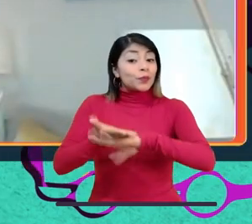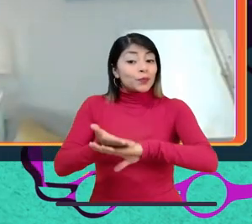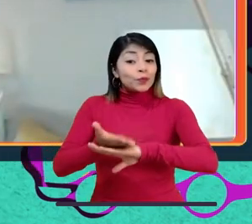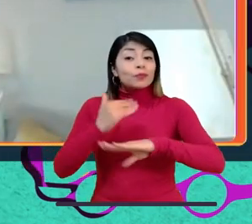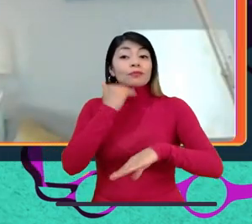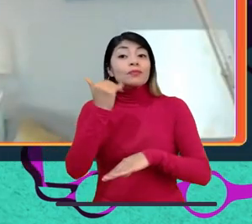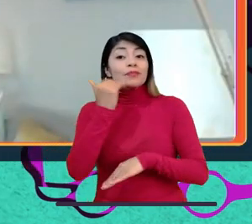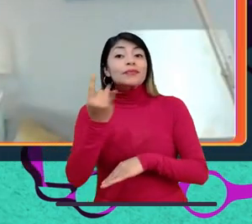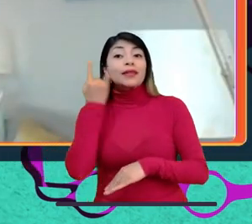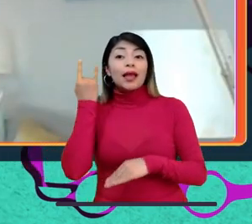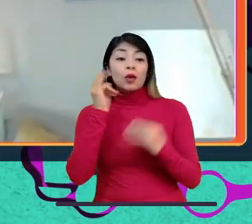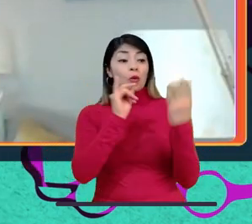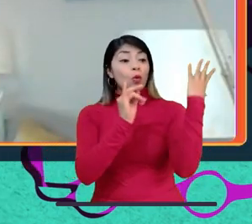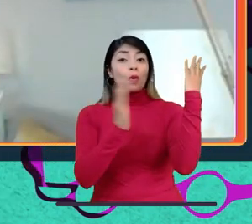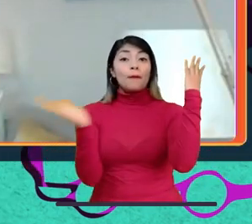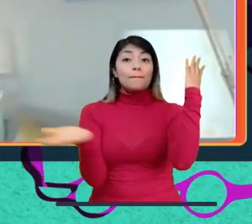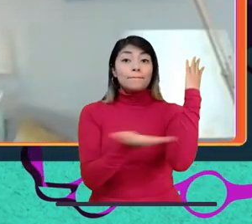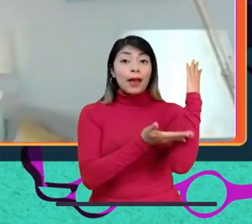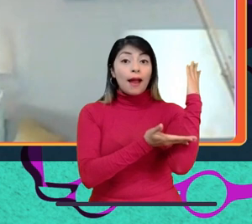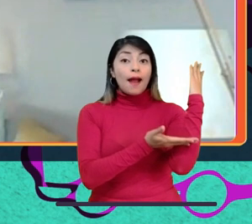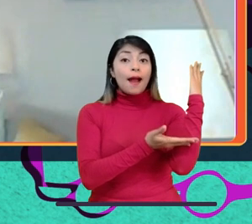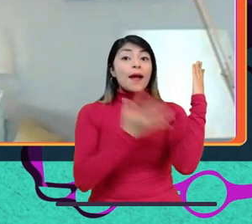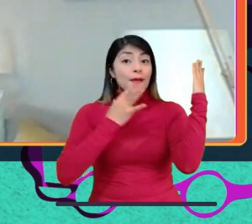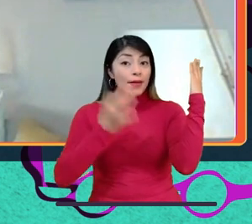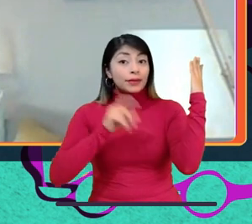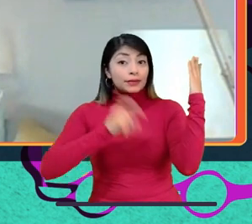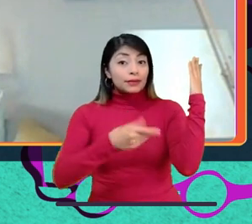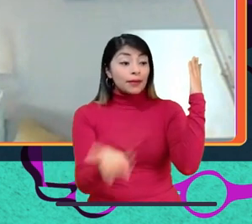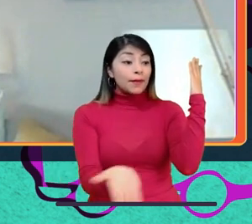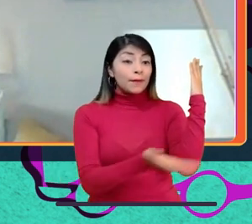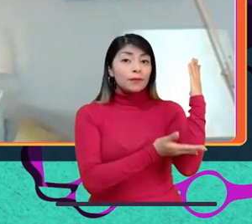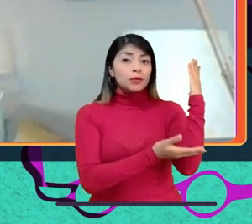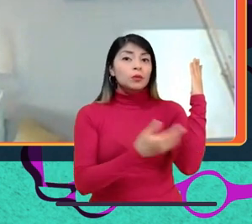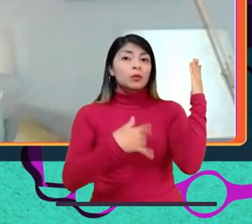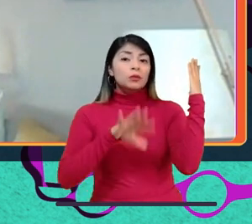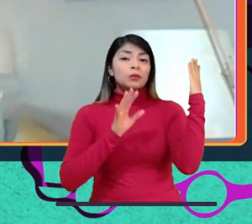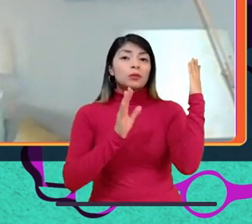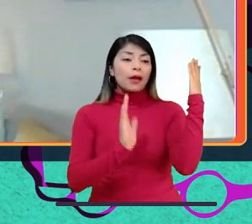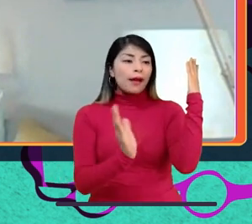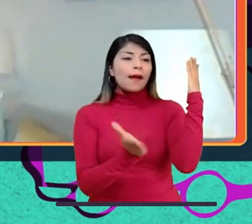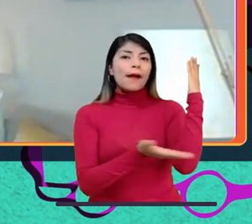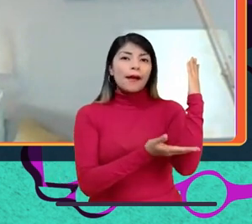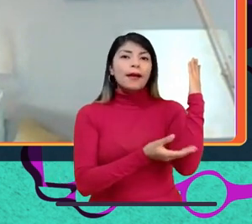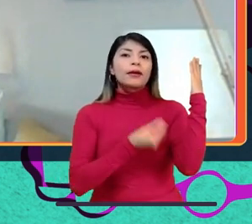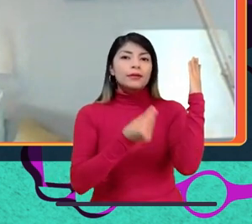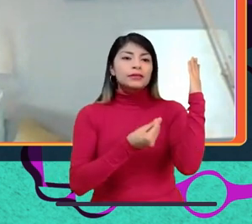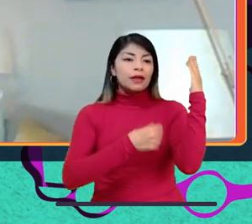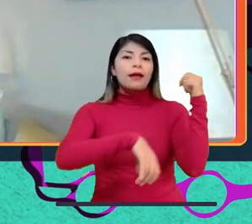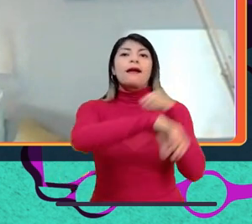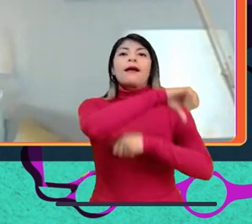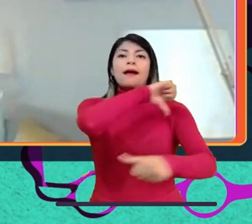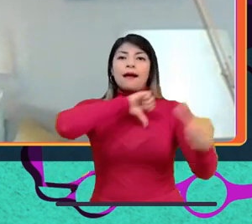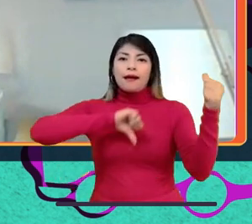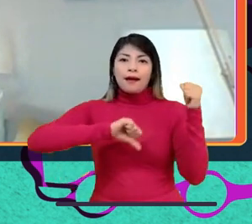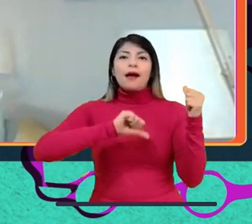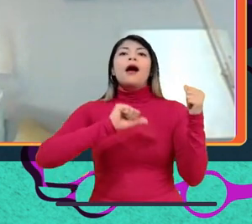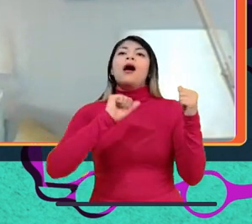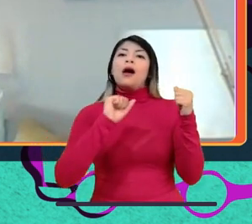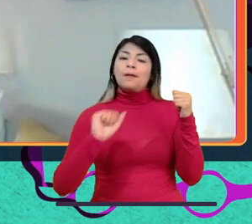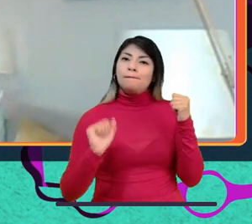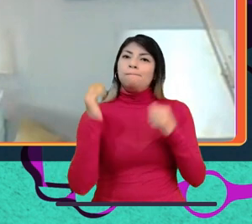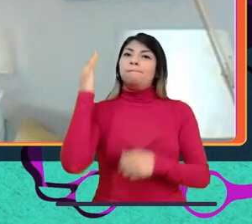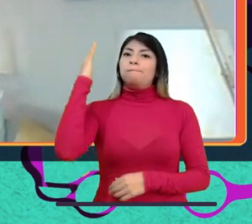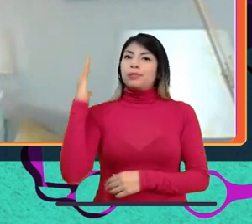cada vez que salen un árbol, que lo necesiten realmente, no por exceso, planten uno